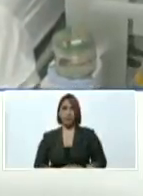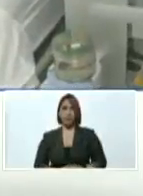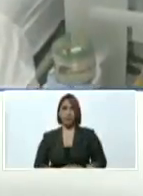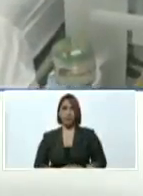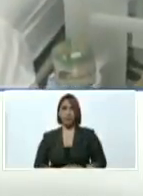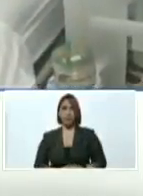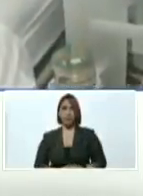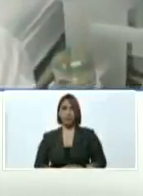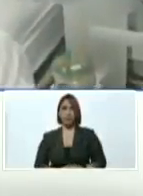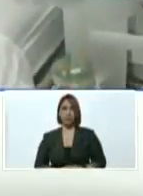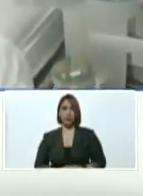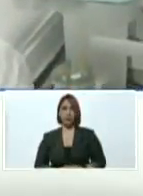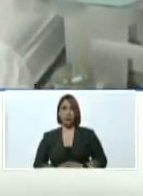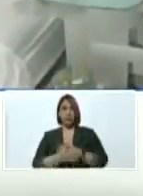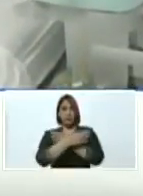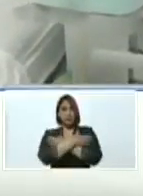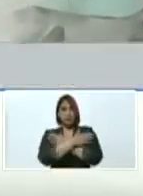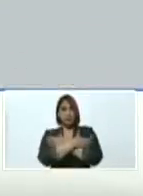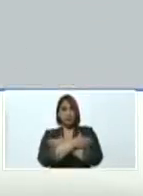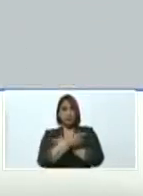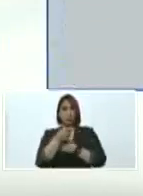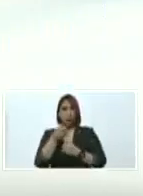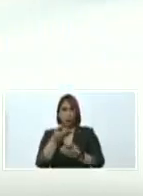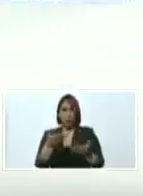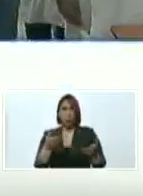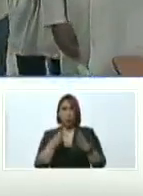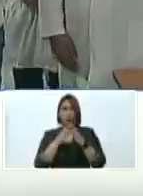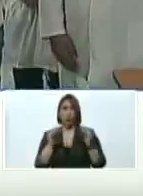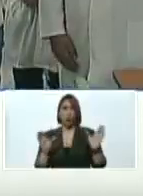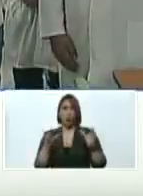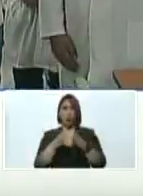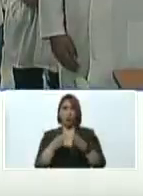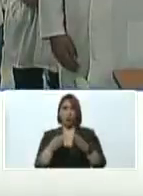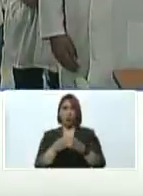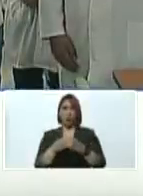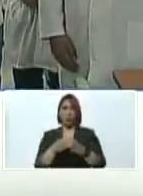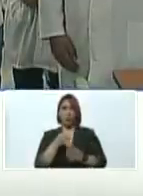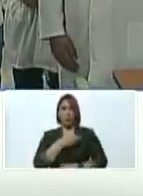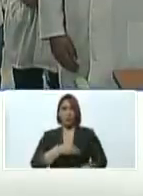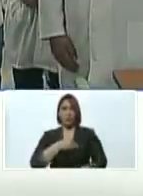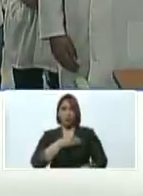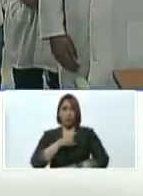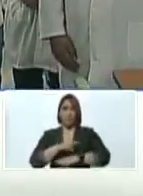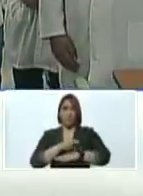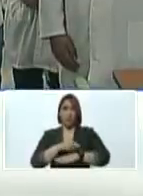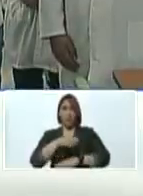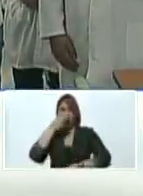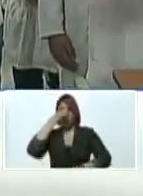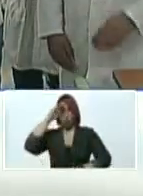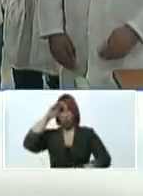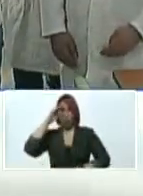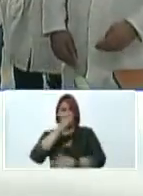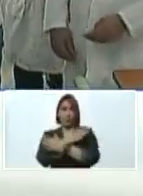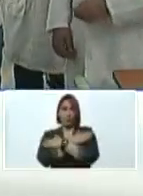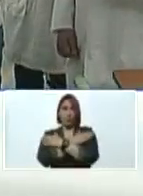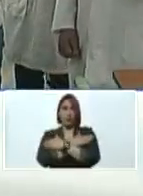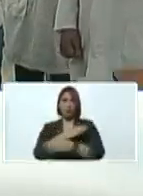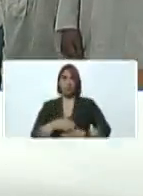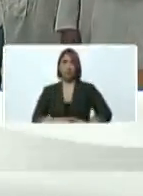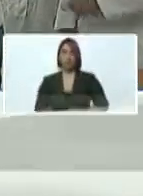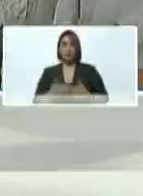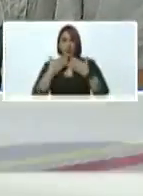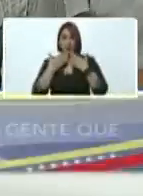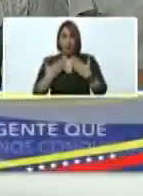Carlos Alvarado felicitaciones a usted a todo su equipo a la misión médica cubana felicidades gracias